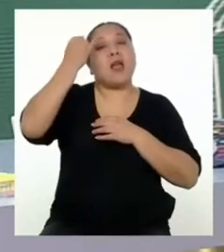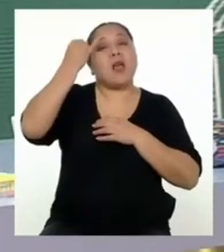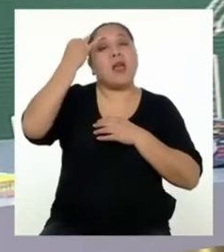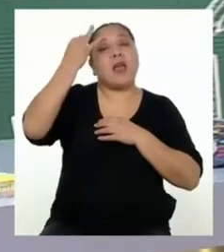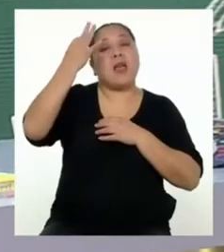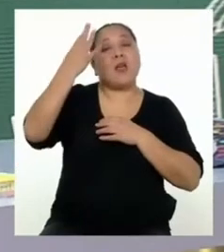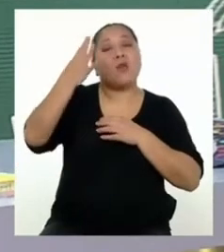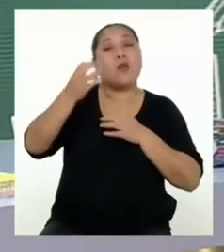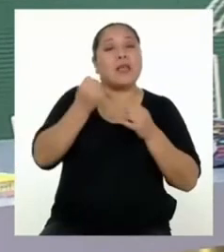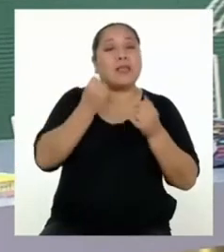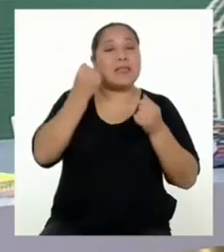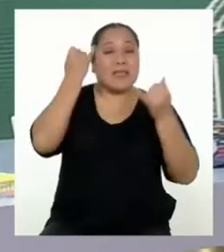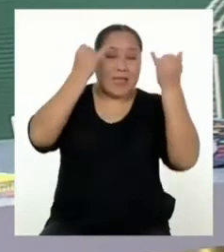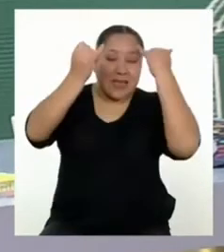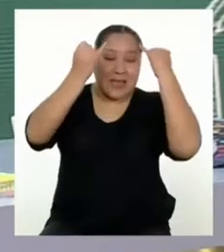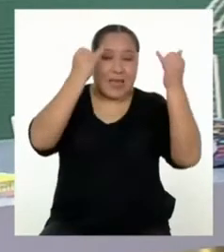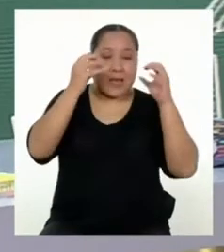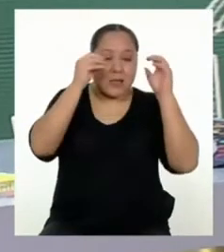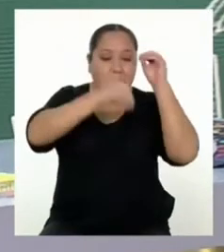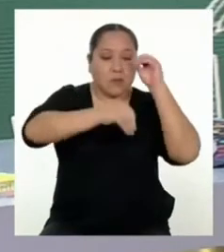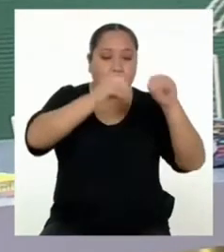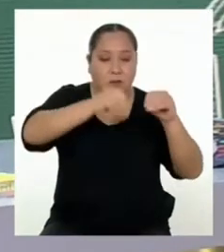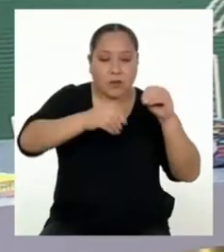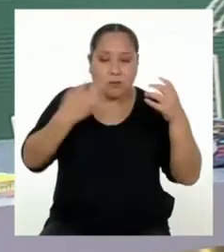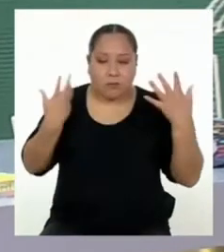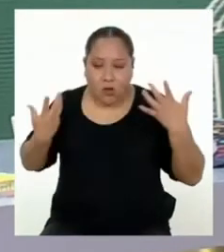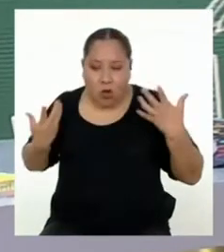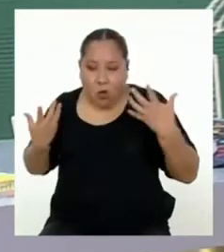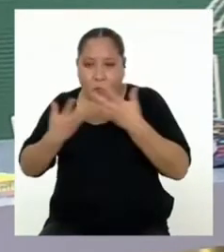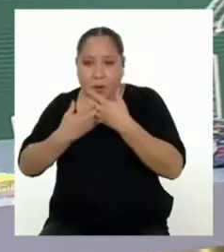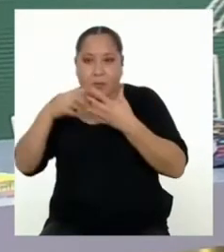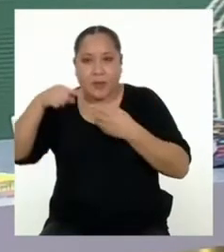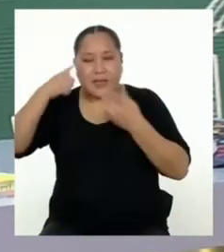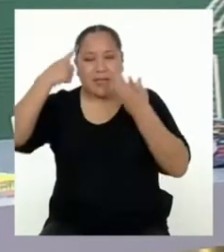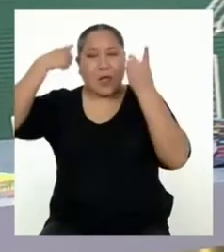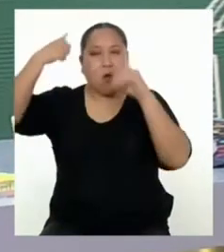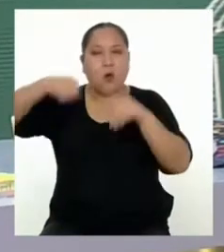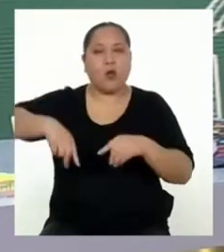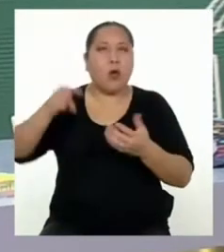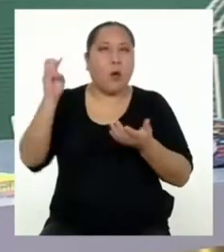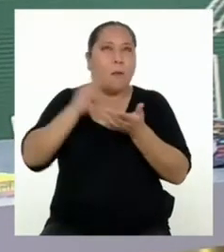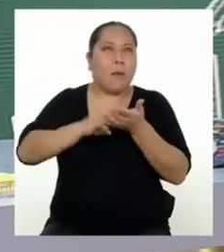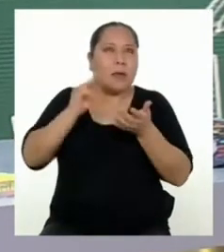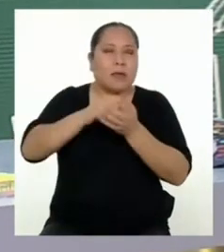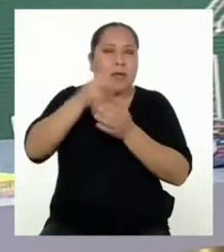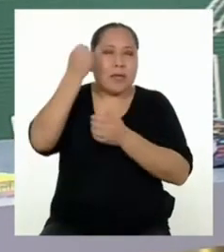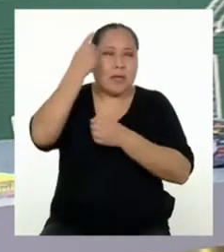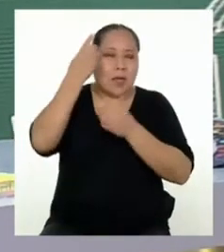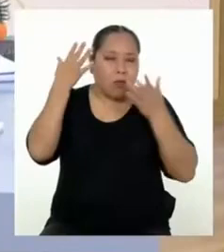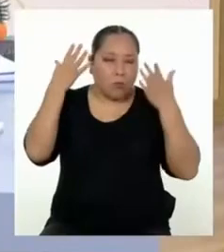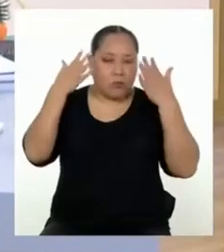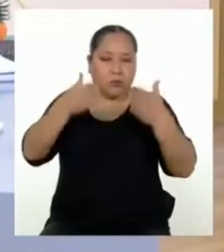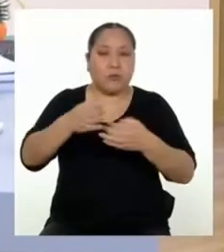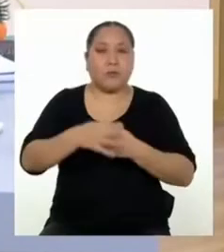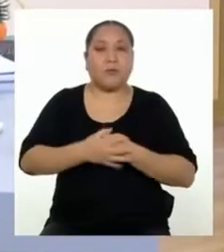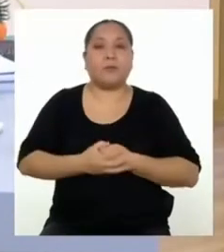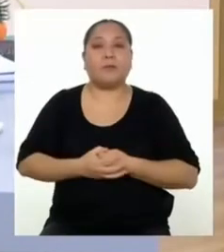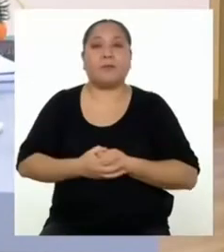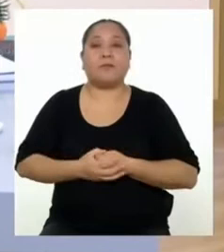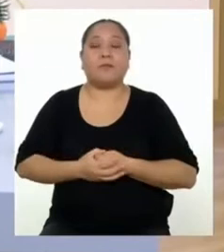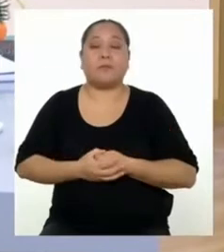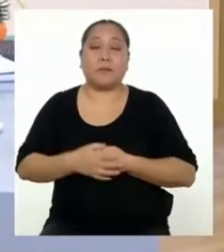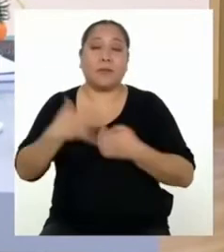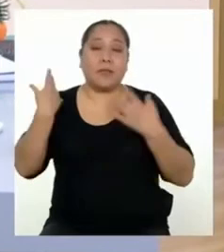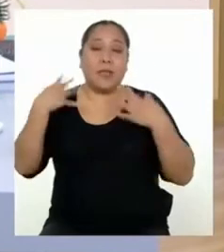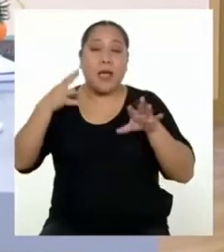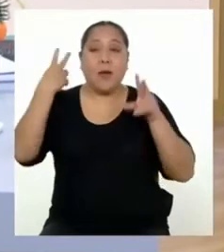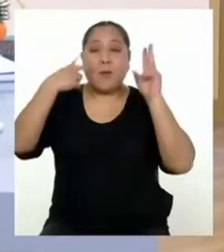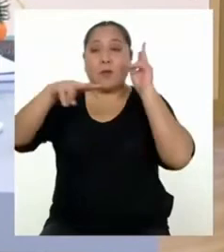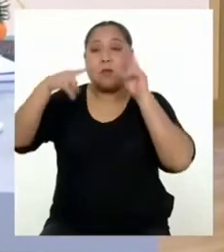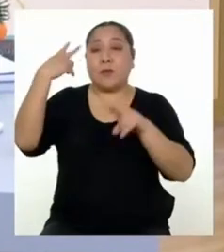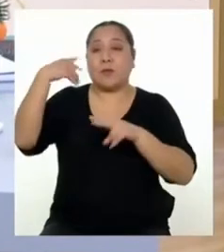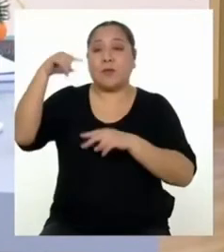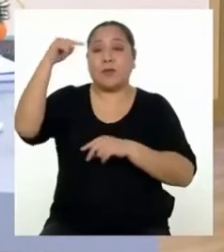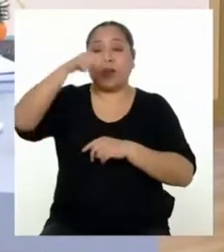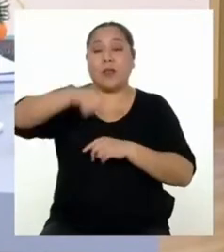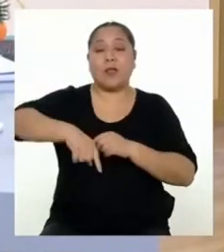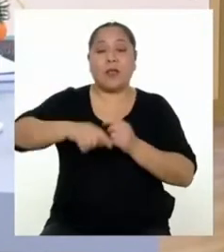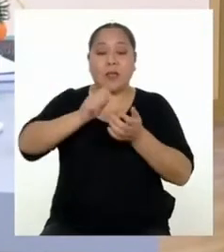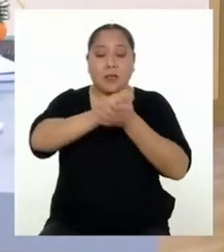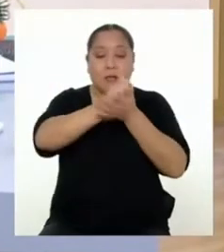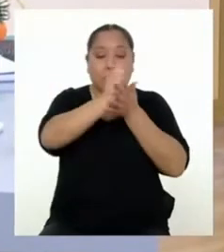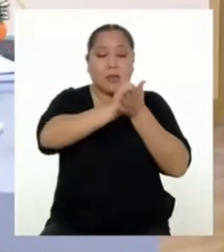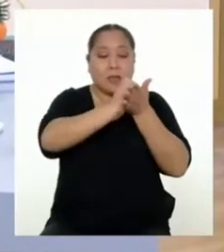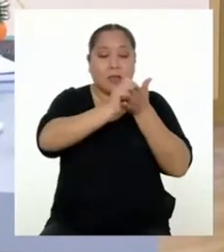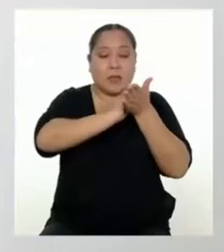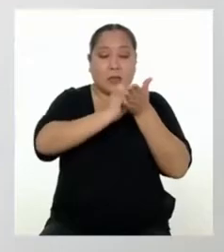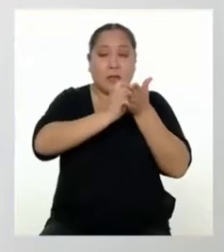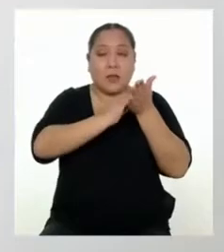o ejemplos que nos permitan precisar el acuerdo o hacerlo más entendible y concreto. Tal como hemos visto en el texto que